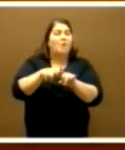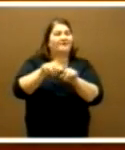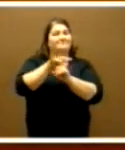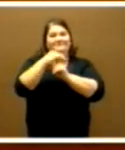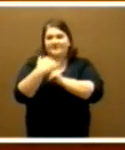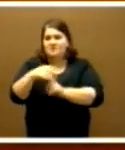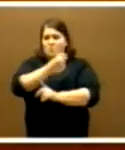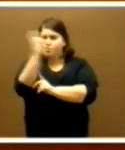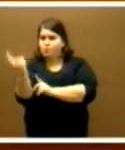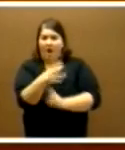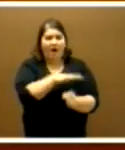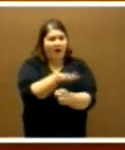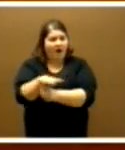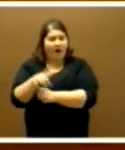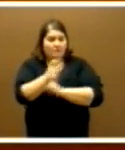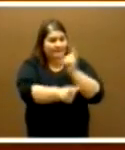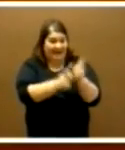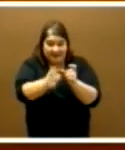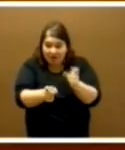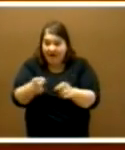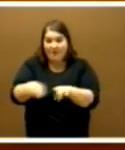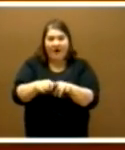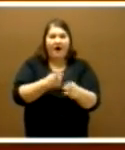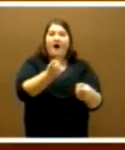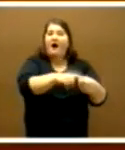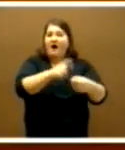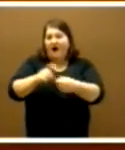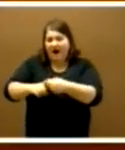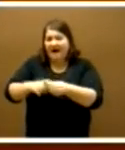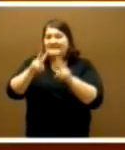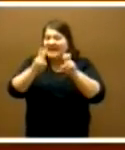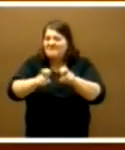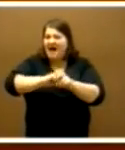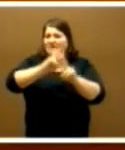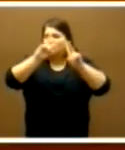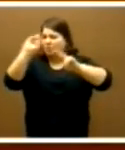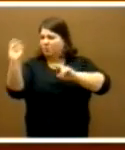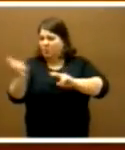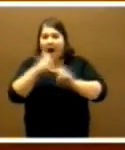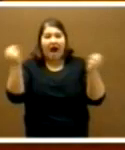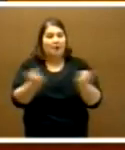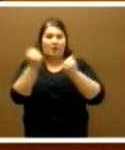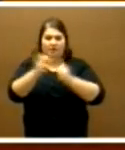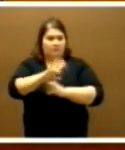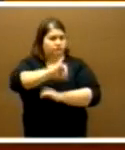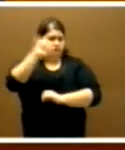con un amplio número de agentes implicados y diversidad de materias sobre las que actuar. La estrategia que hoy ha